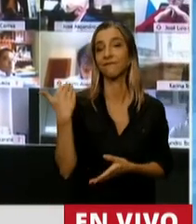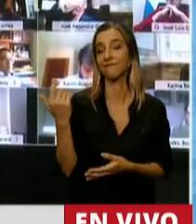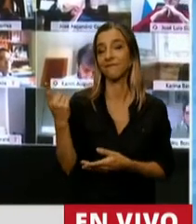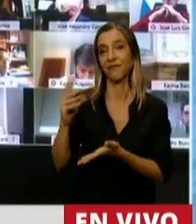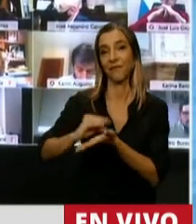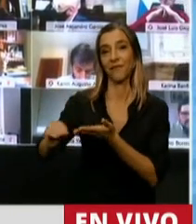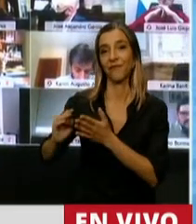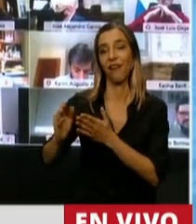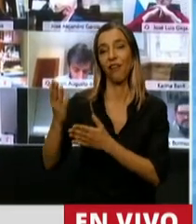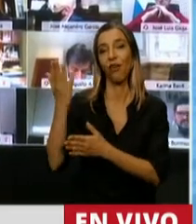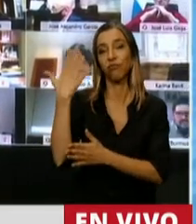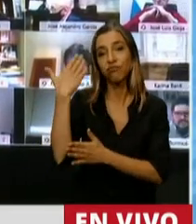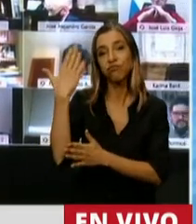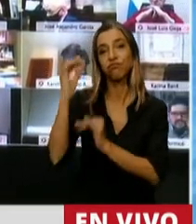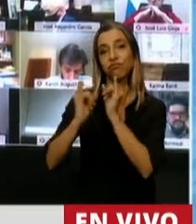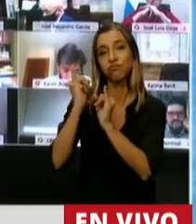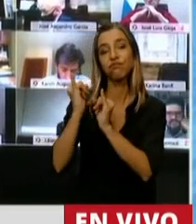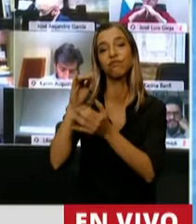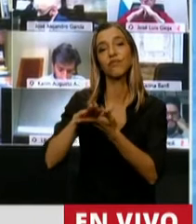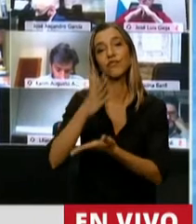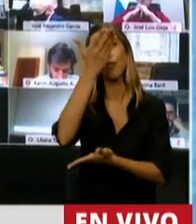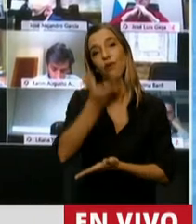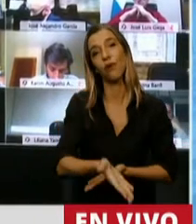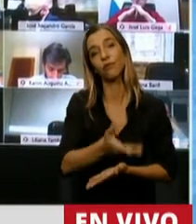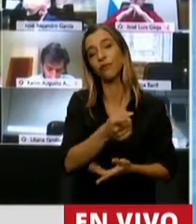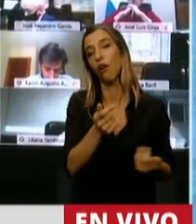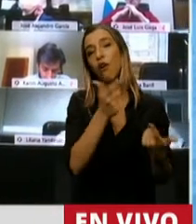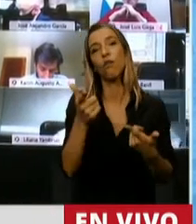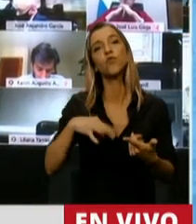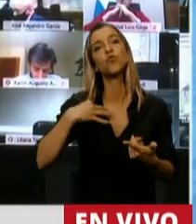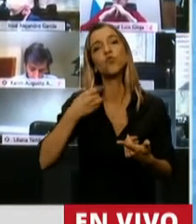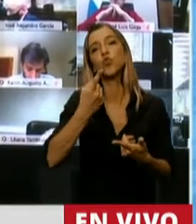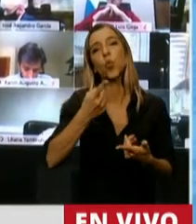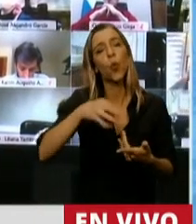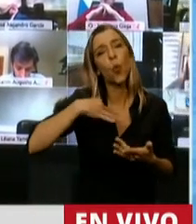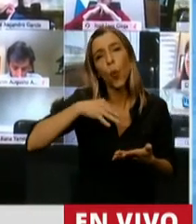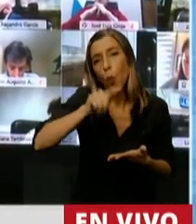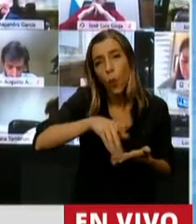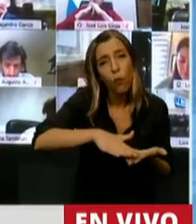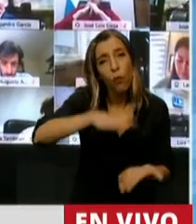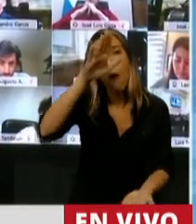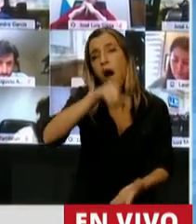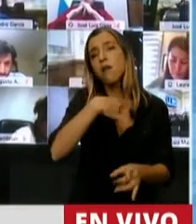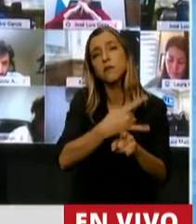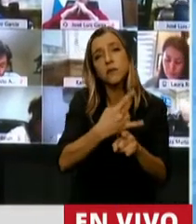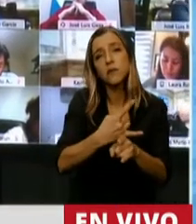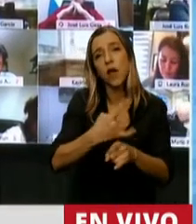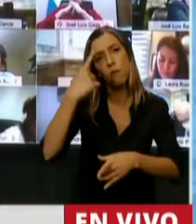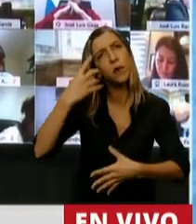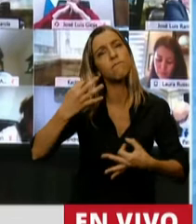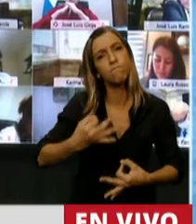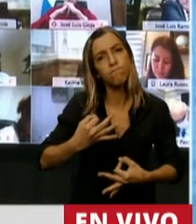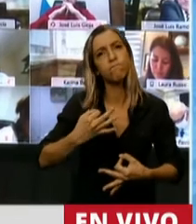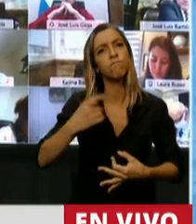homenaje, que dedicó su vida entera a sus convicciones, a sus ideas,